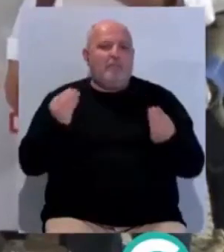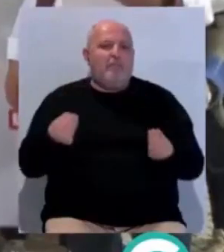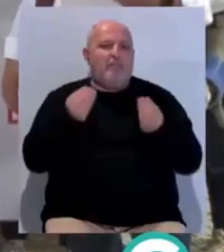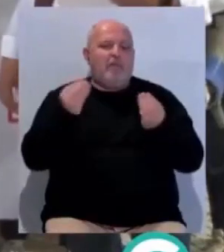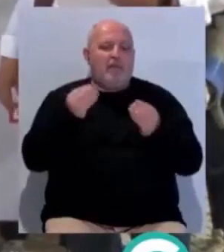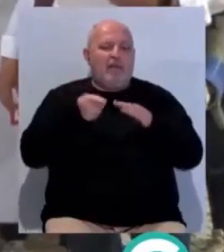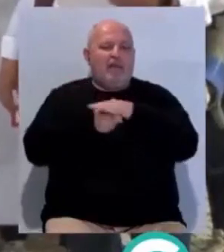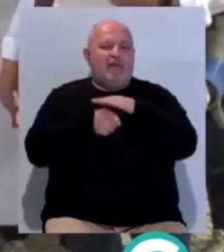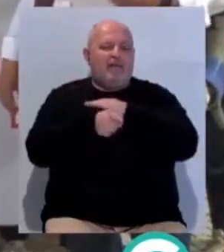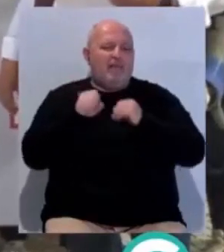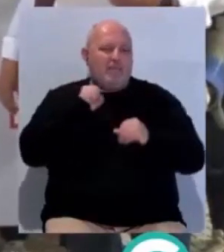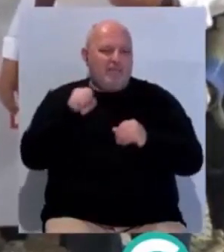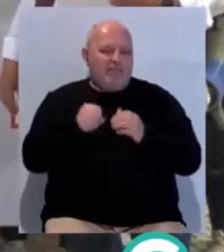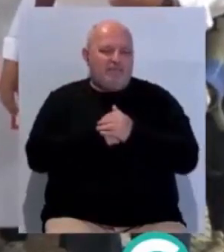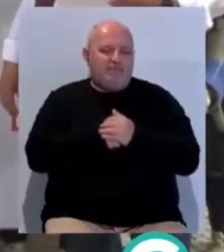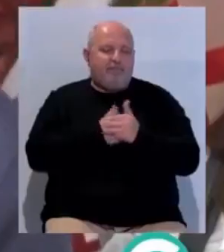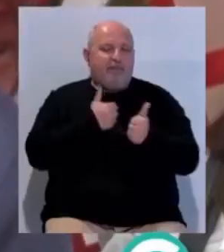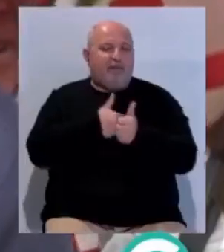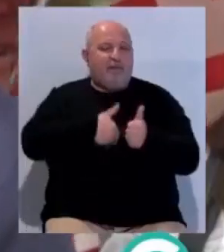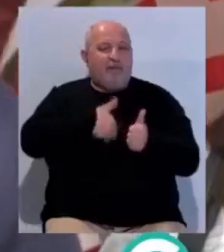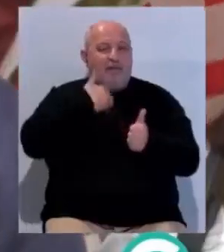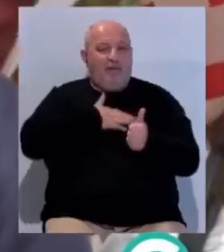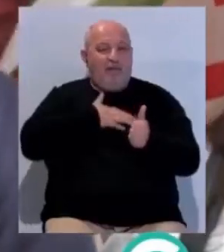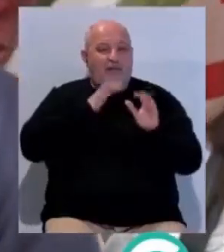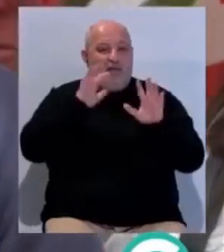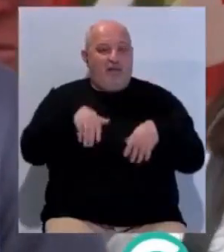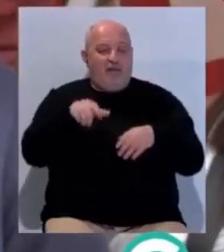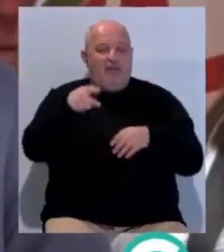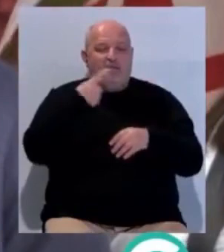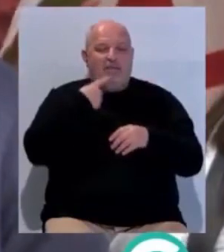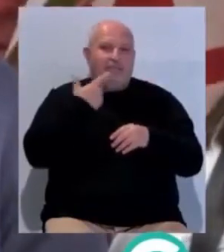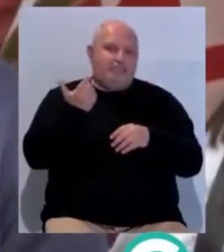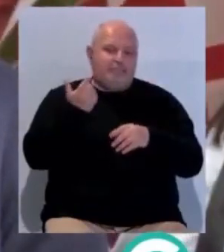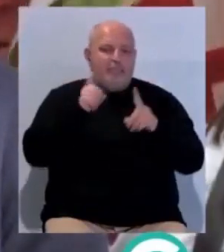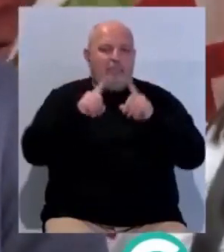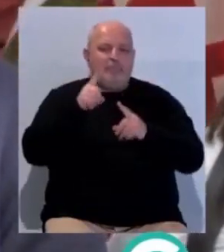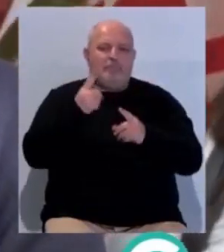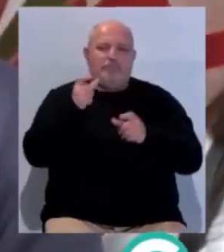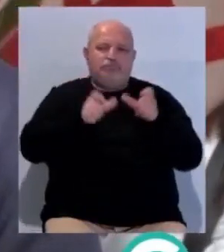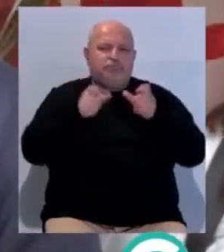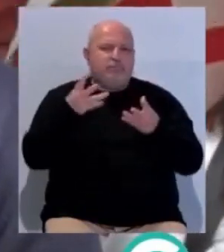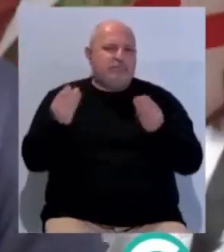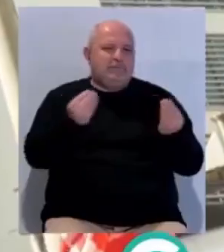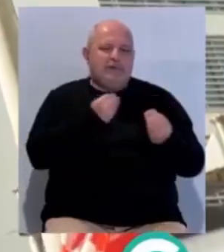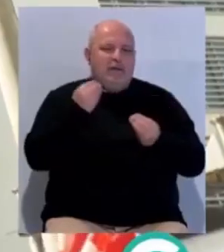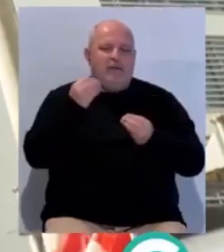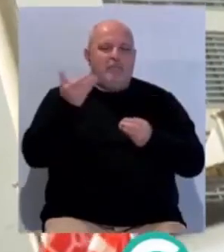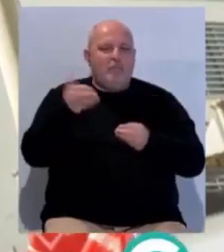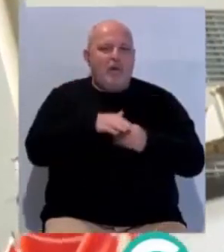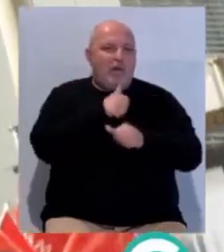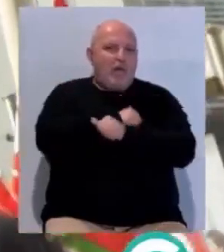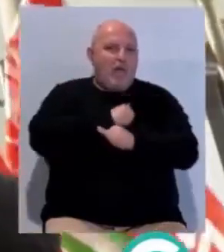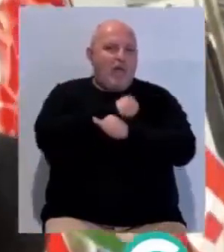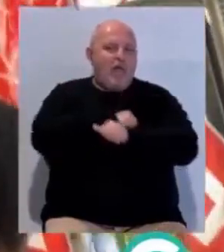la gestión de la dependencia. El secretario general del partido en Cádiz Capital lamenta que sean miles los andaluces que mueren mientras